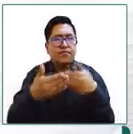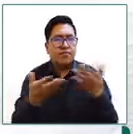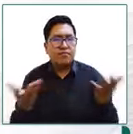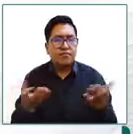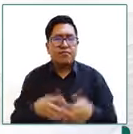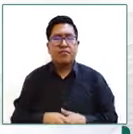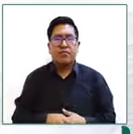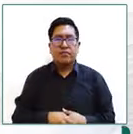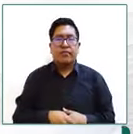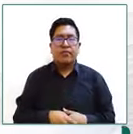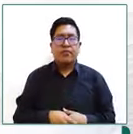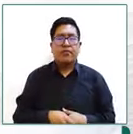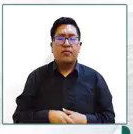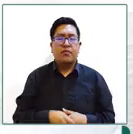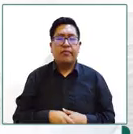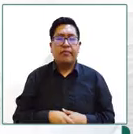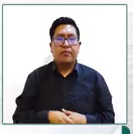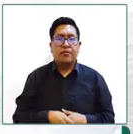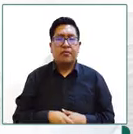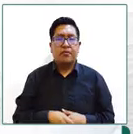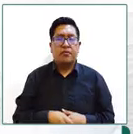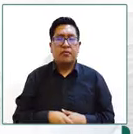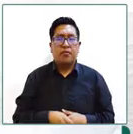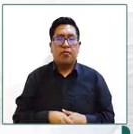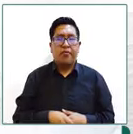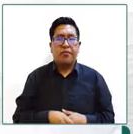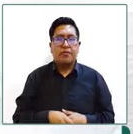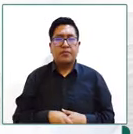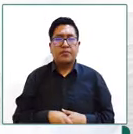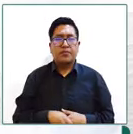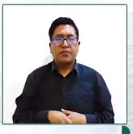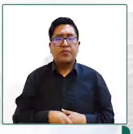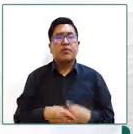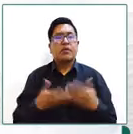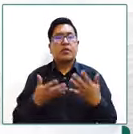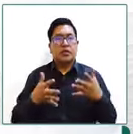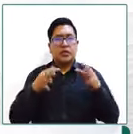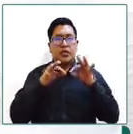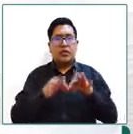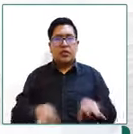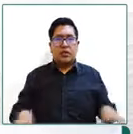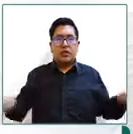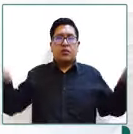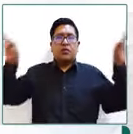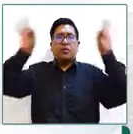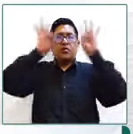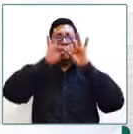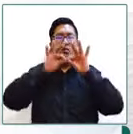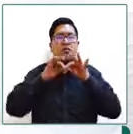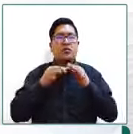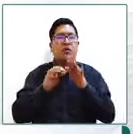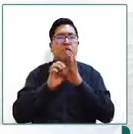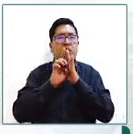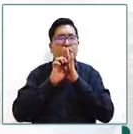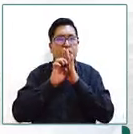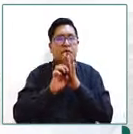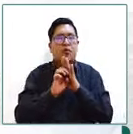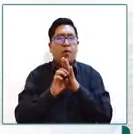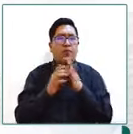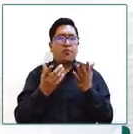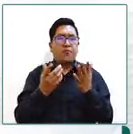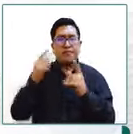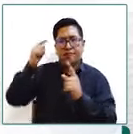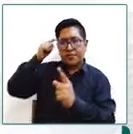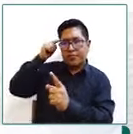desarrollo ahí radica la importancia de ponerle la